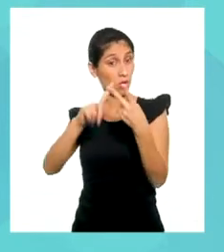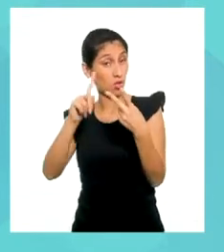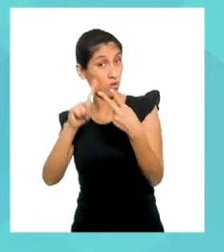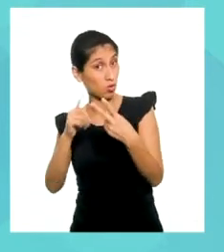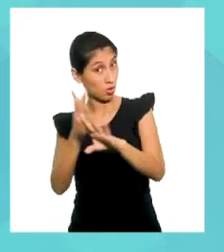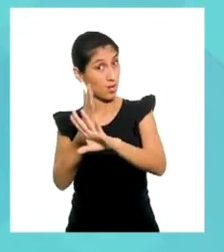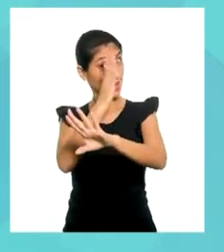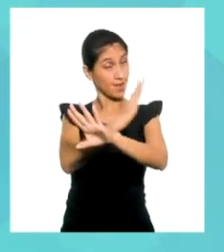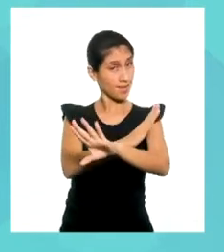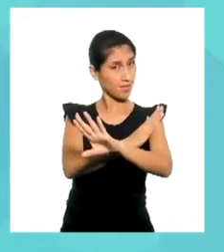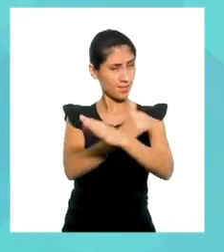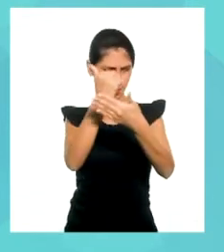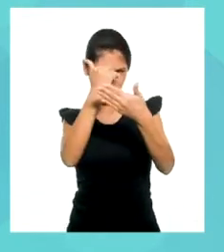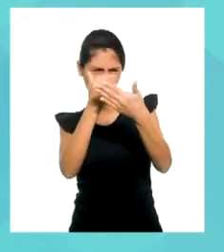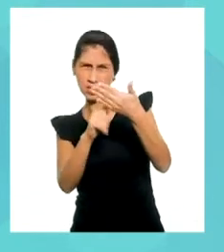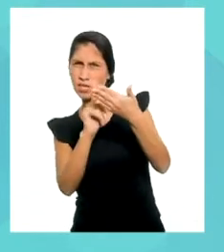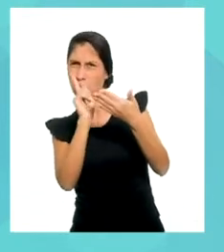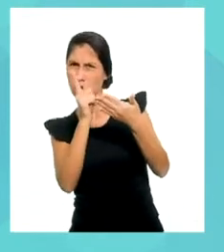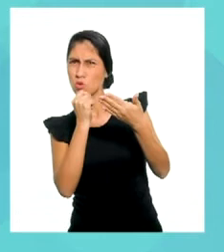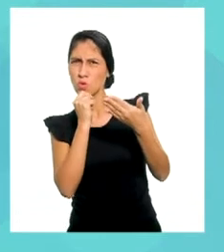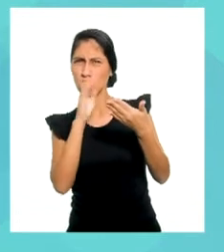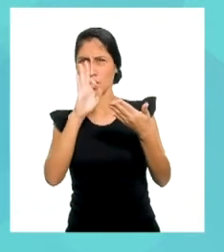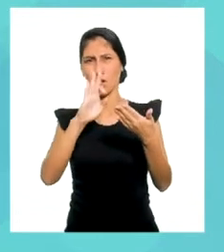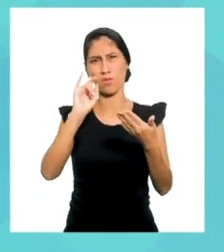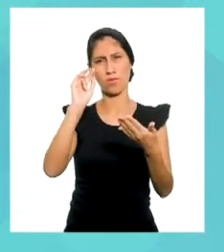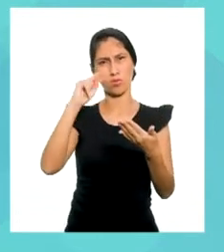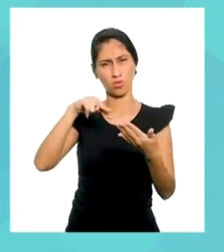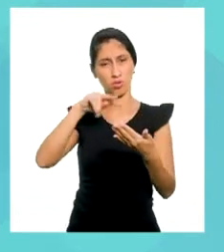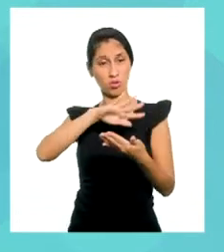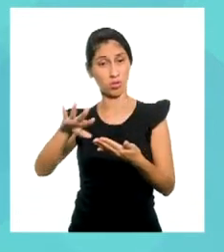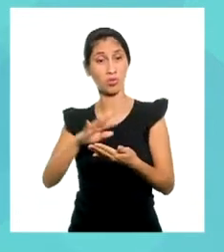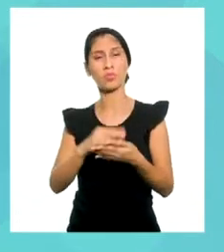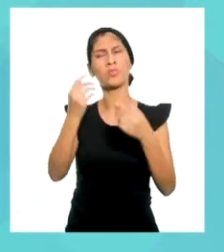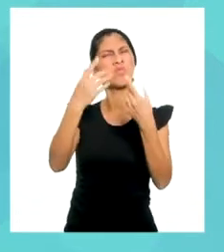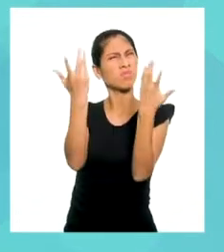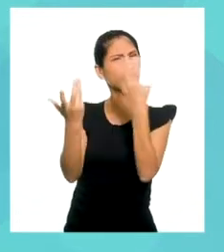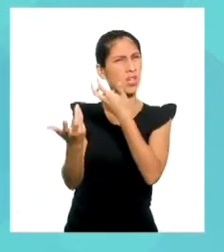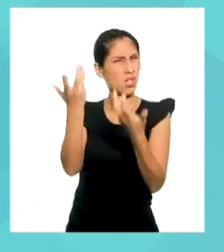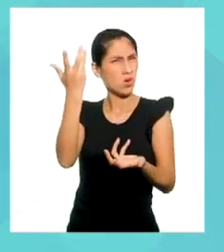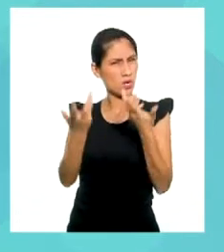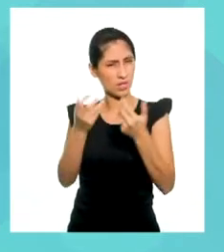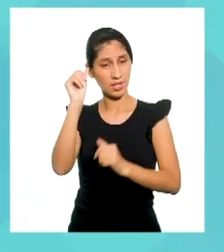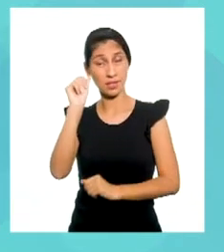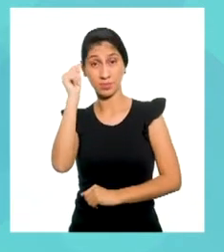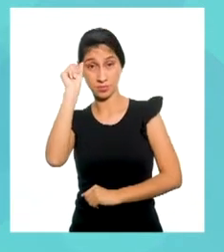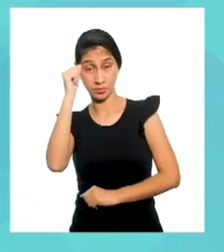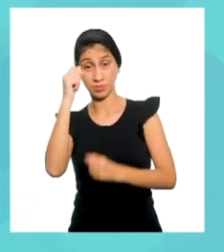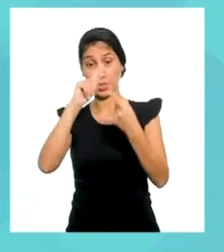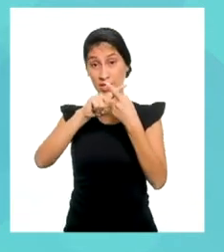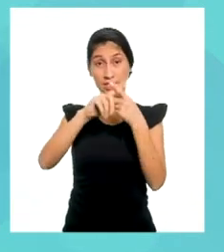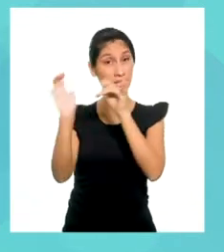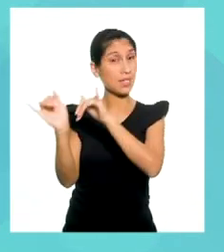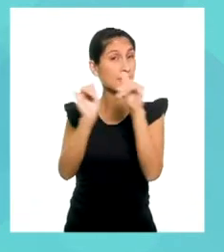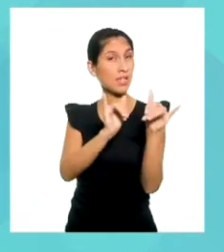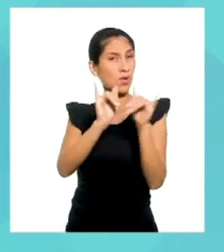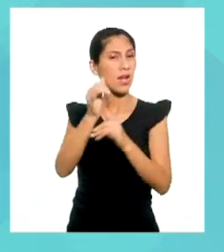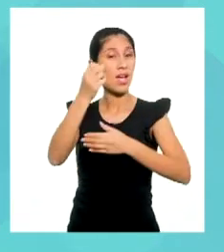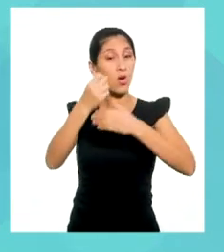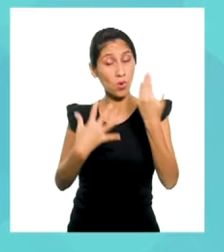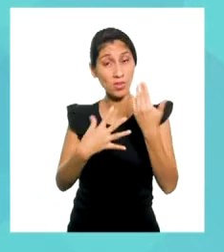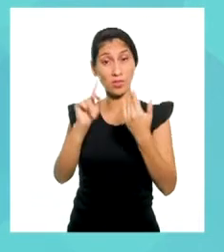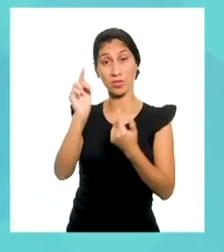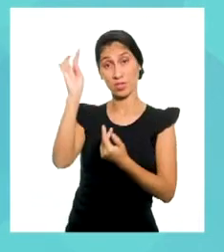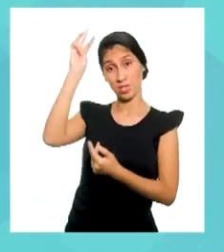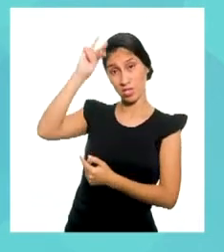anterior, aquí tenemos una función afín. Recordemos que X representa la cantidad de